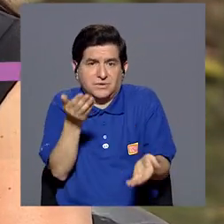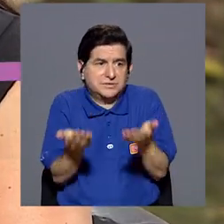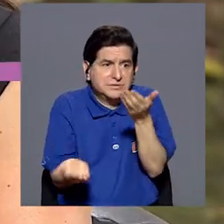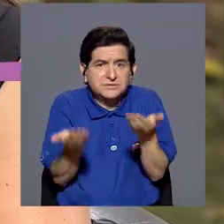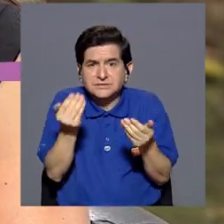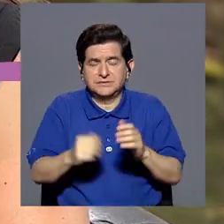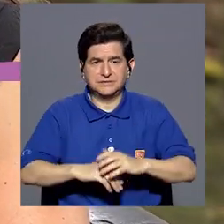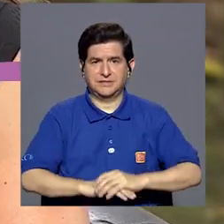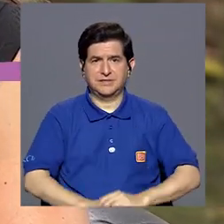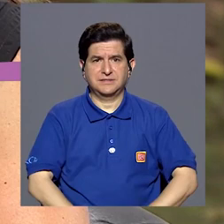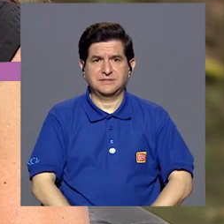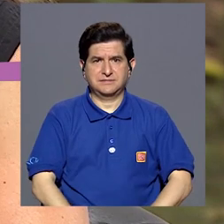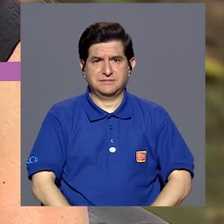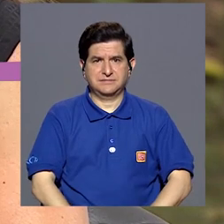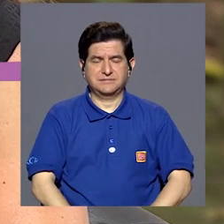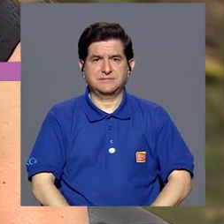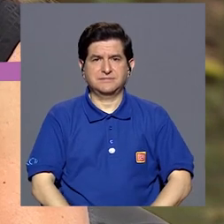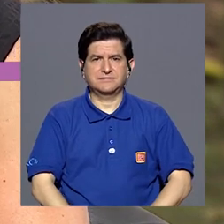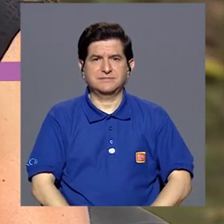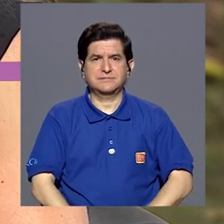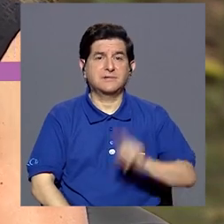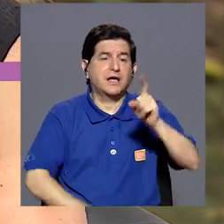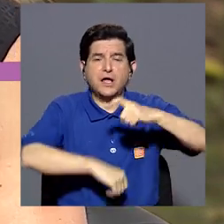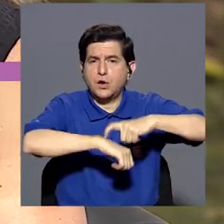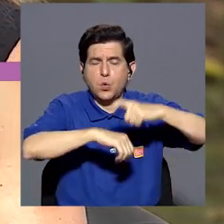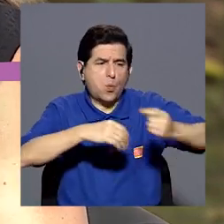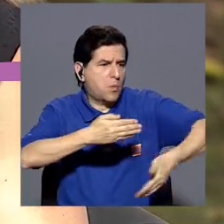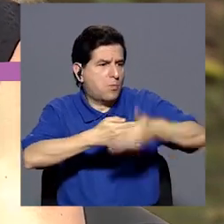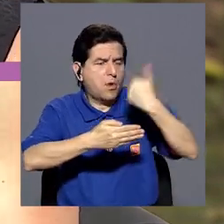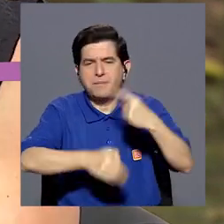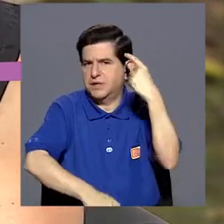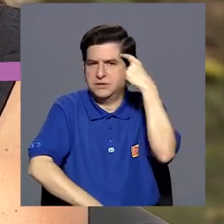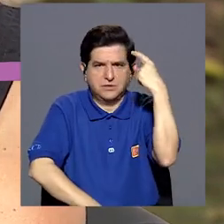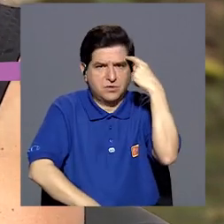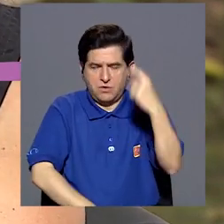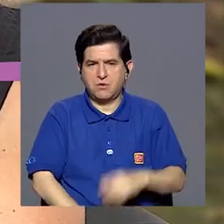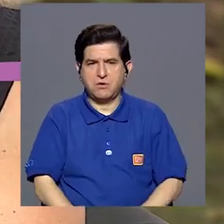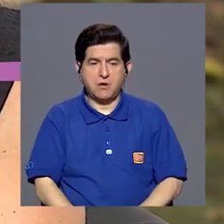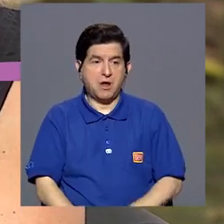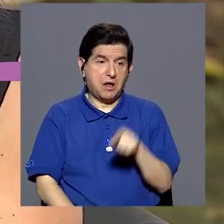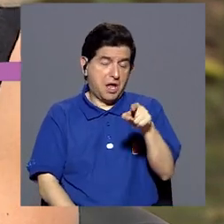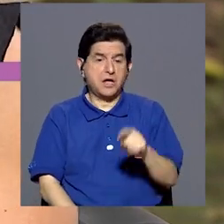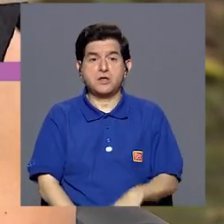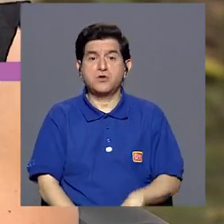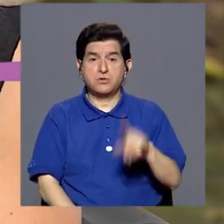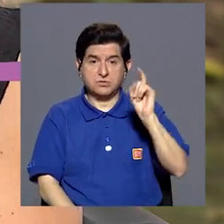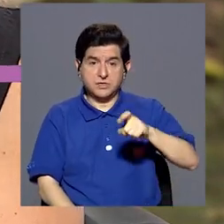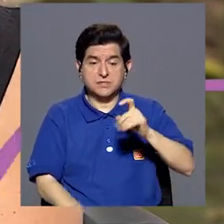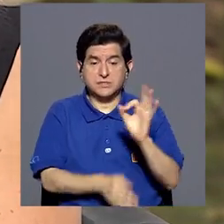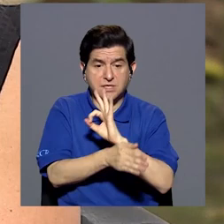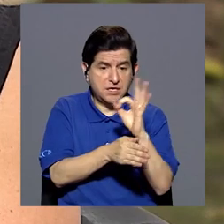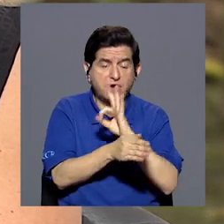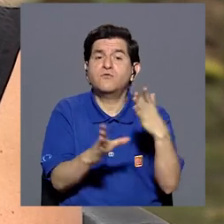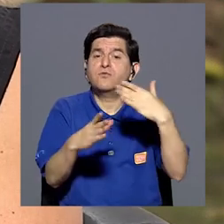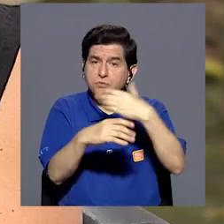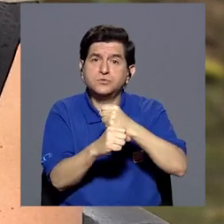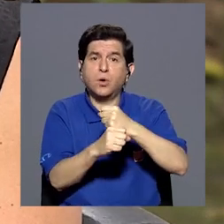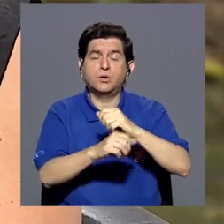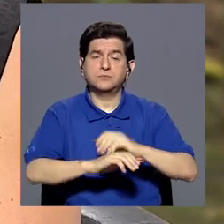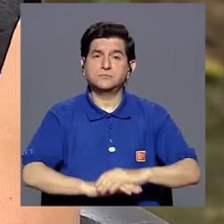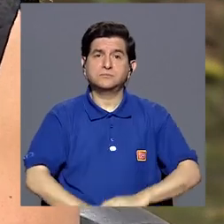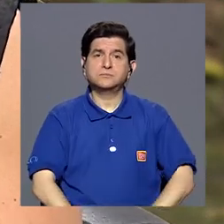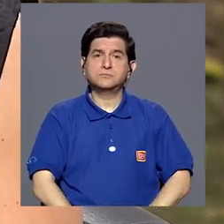que, en un momento anterior, no pensaron en que iban a tener que ejercer esta función,